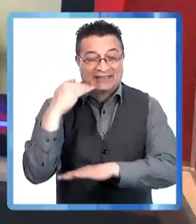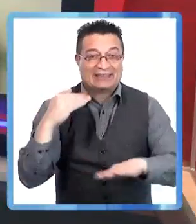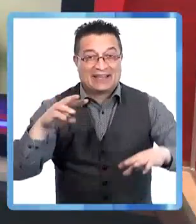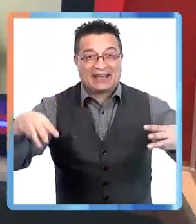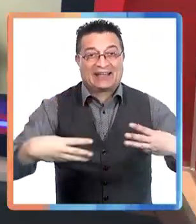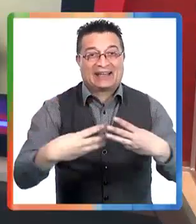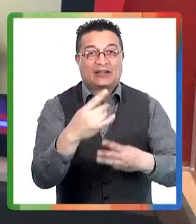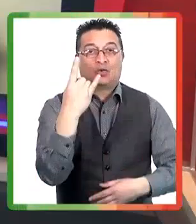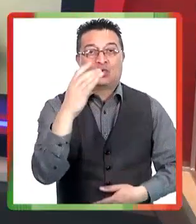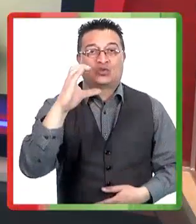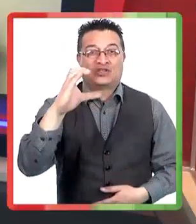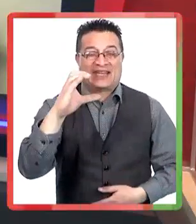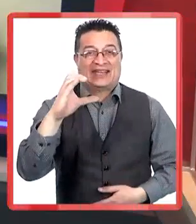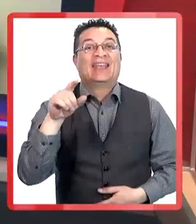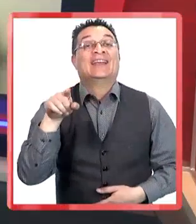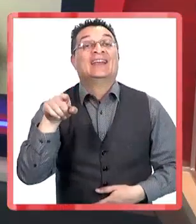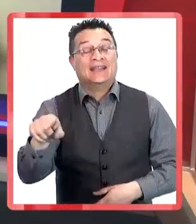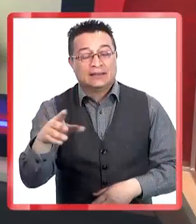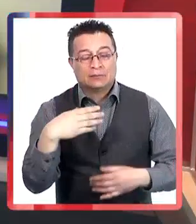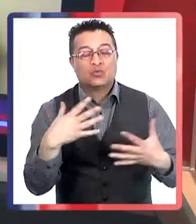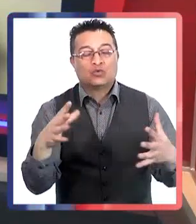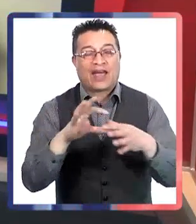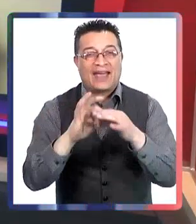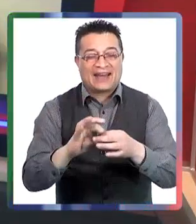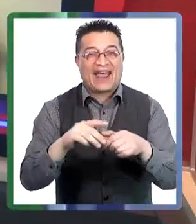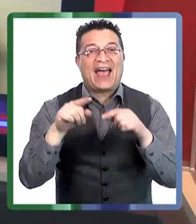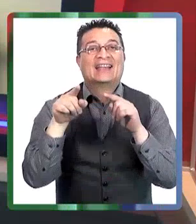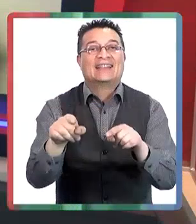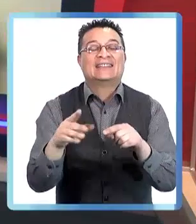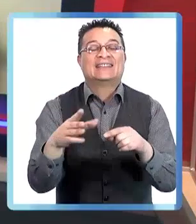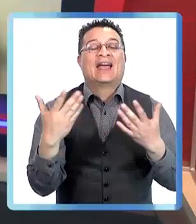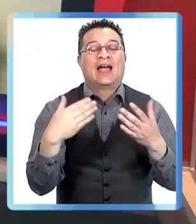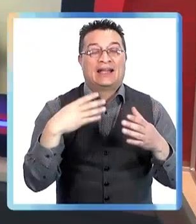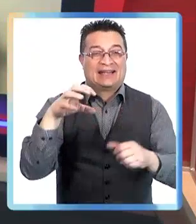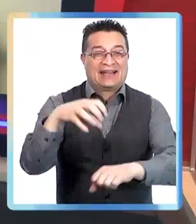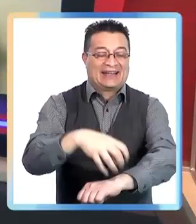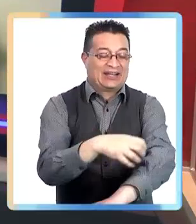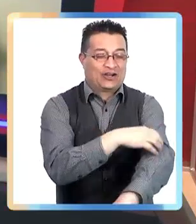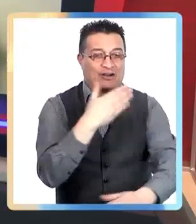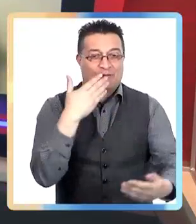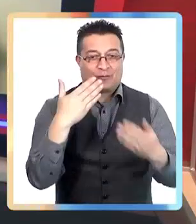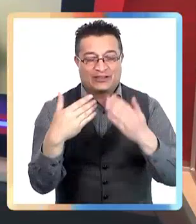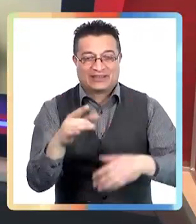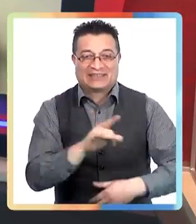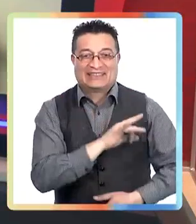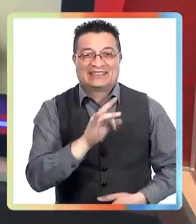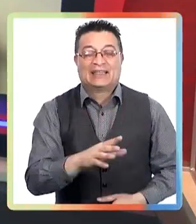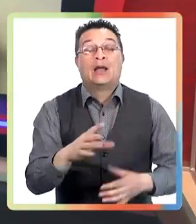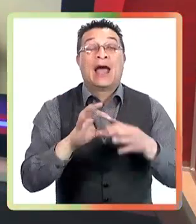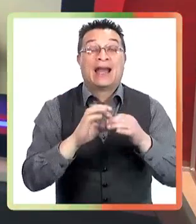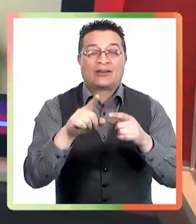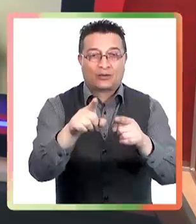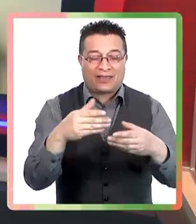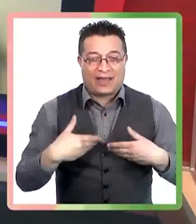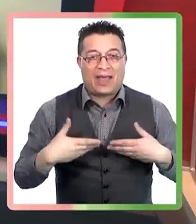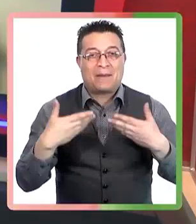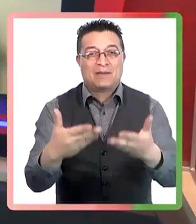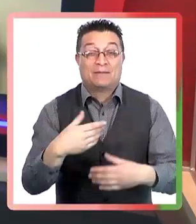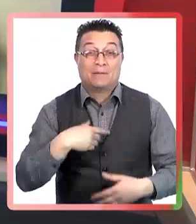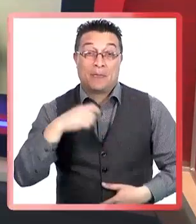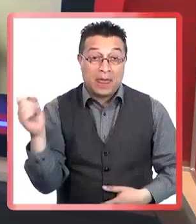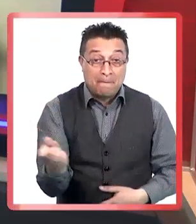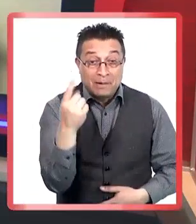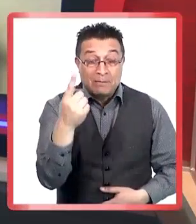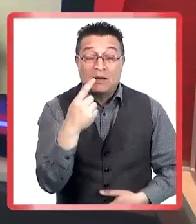Lo primero que le quiero preguntar, la decisión de adelantar y extender las vacaciones de invierno parece ser acertada. Los indicadores